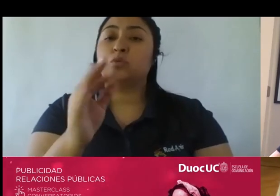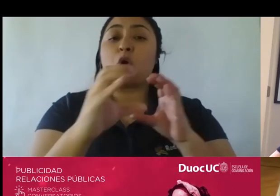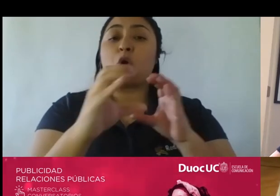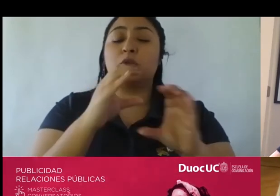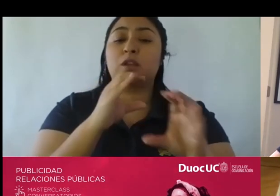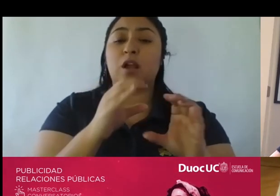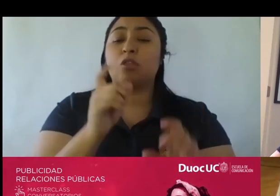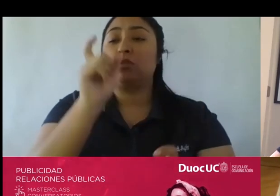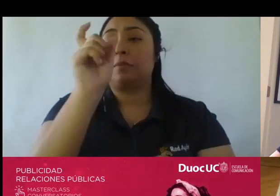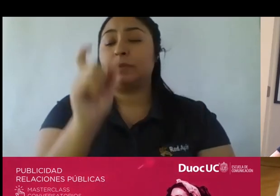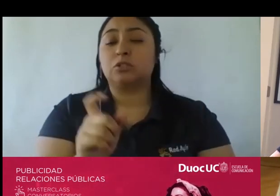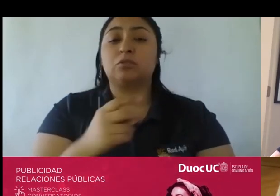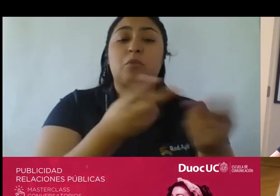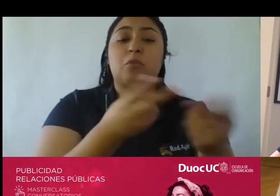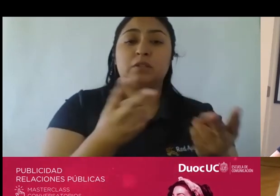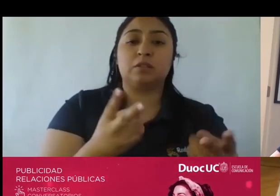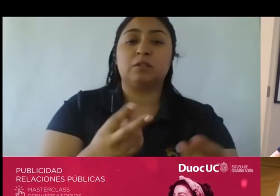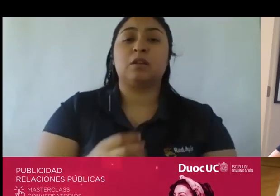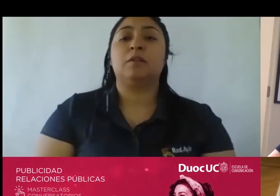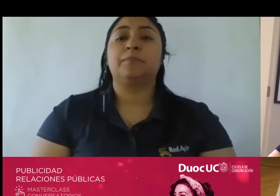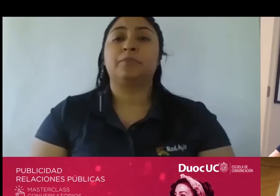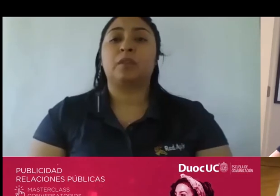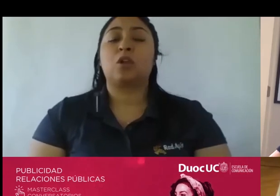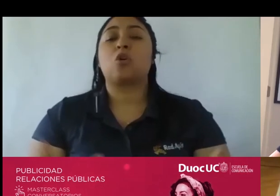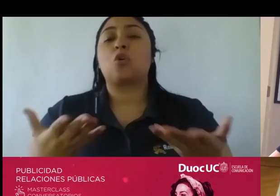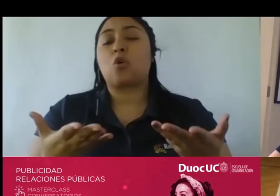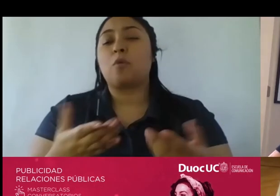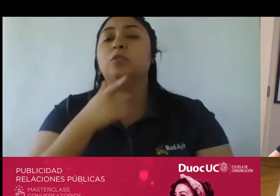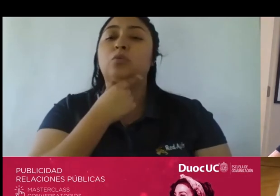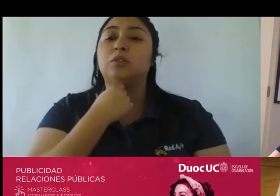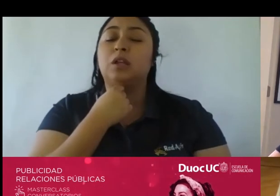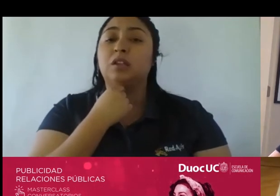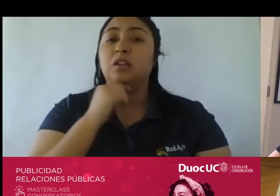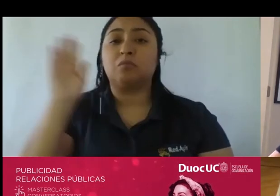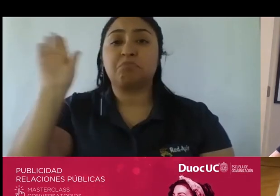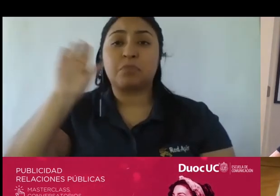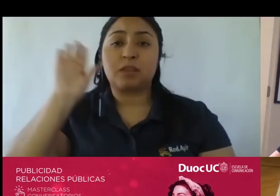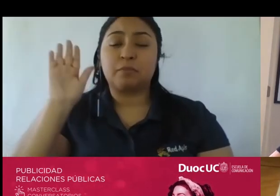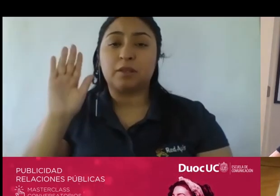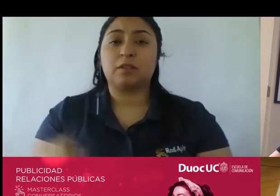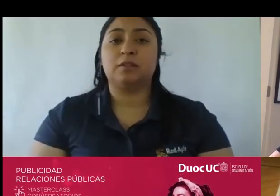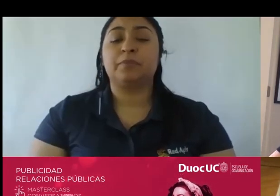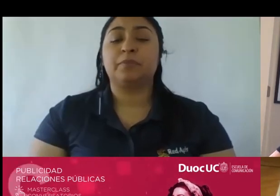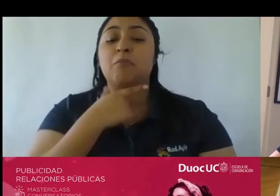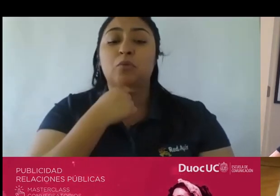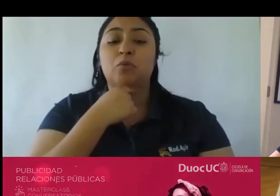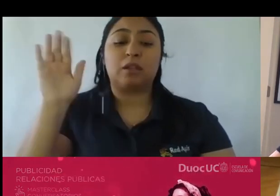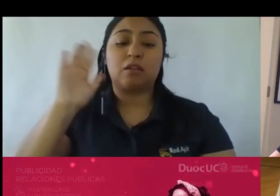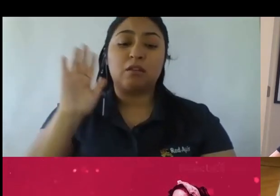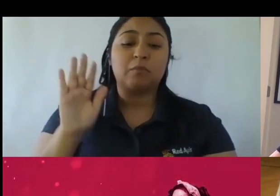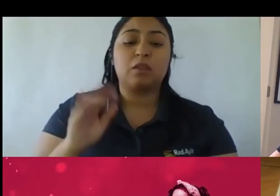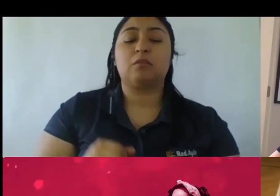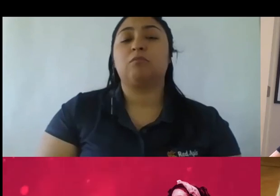mirando hoy día ¿con qué te gustaría despedirte de ellos? me gustaría despedirme de todos ustedes primero con las